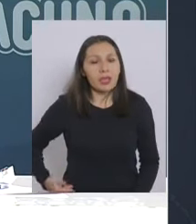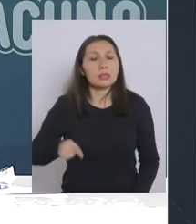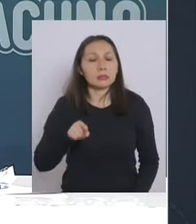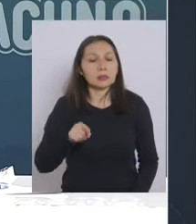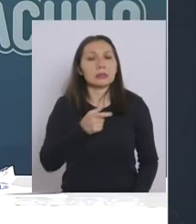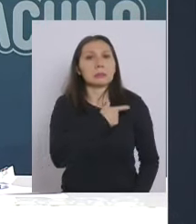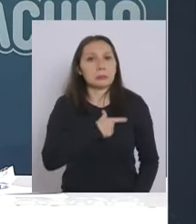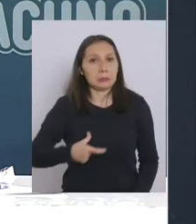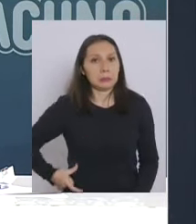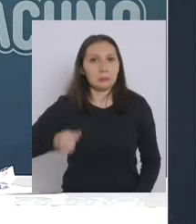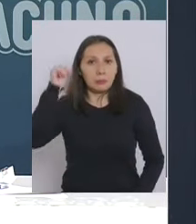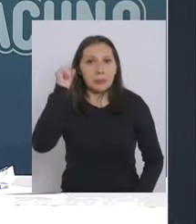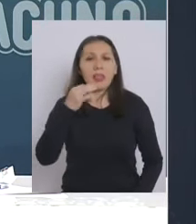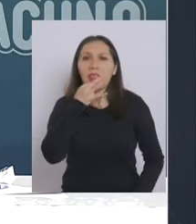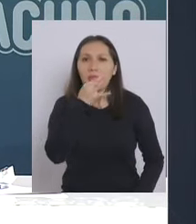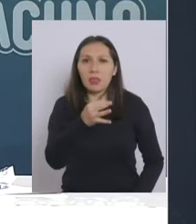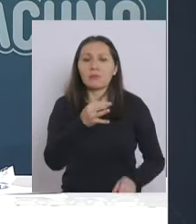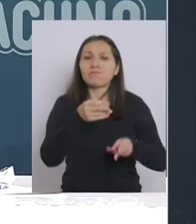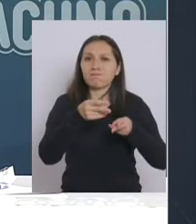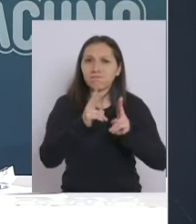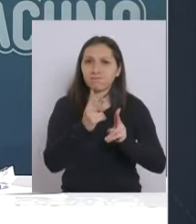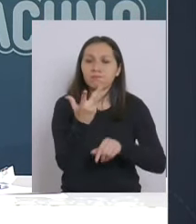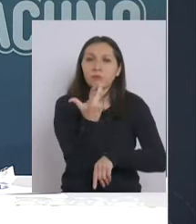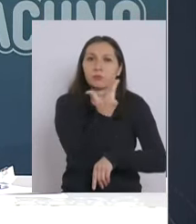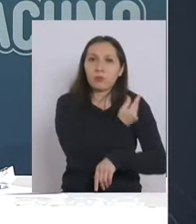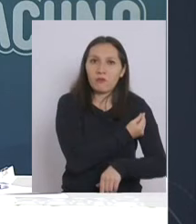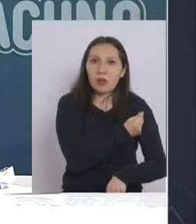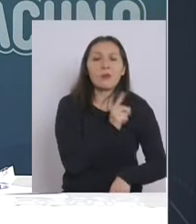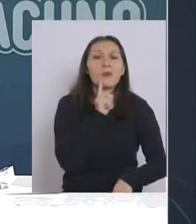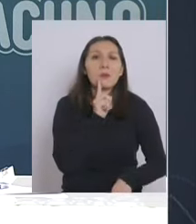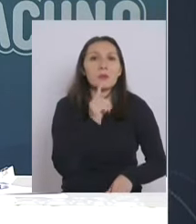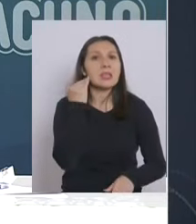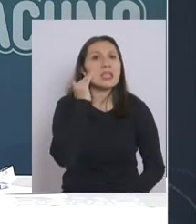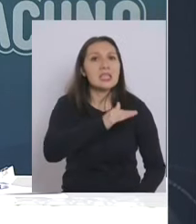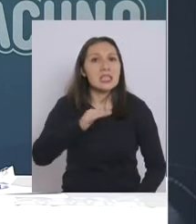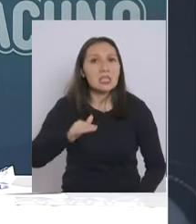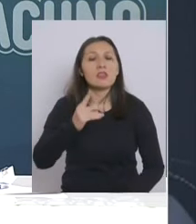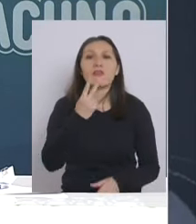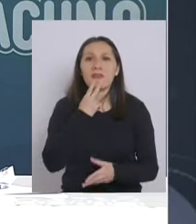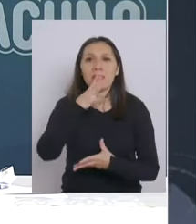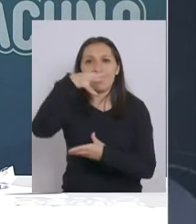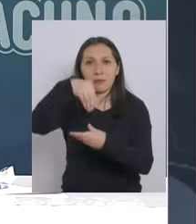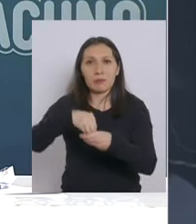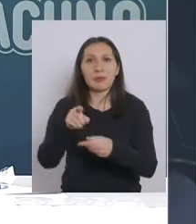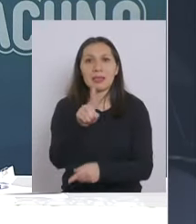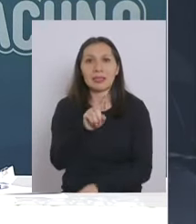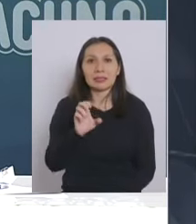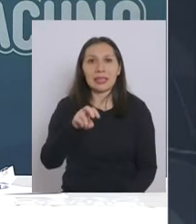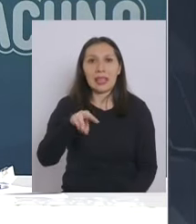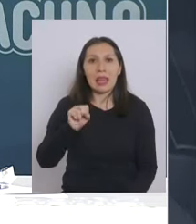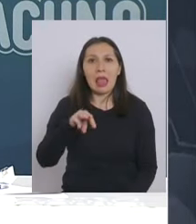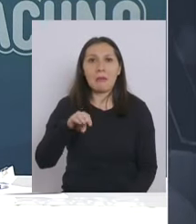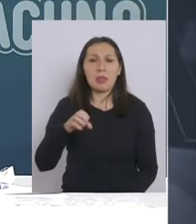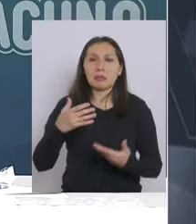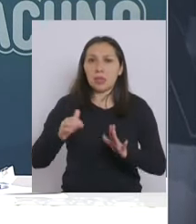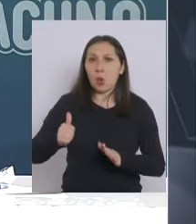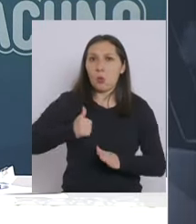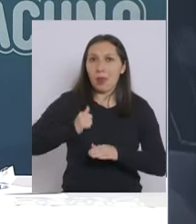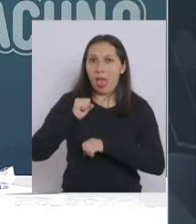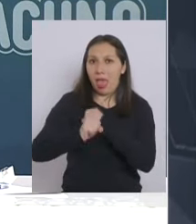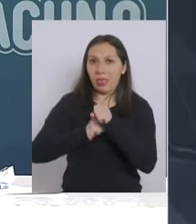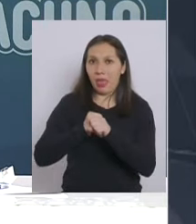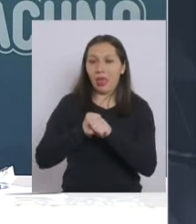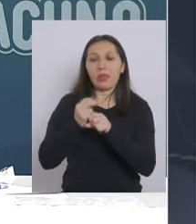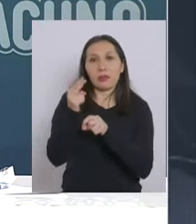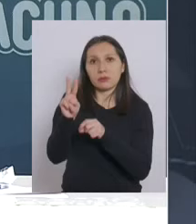Piñera vacunar a los niños y niñas del cename que cumplieran las edades obviamente correspondientes